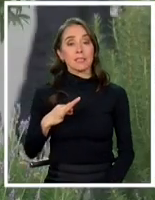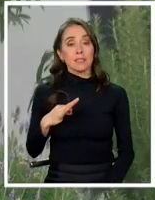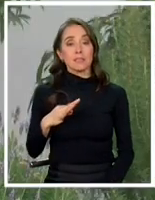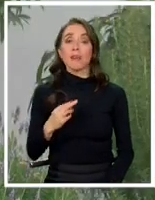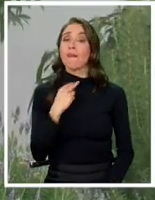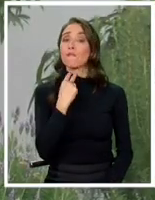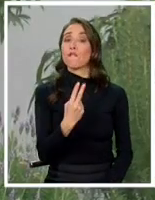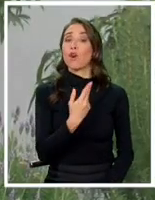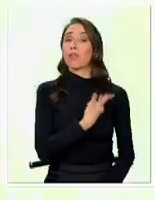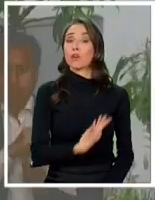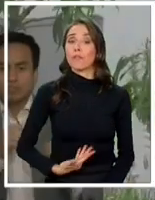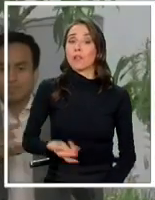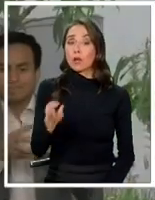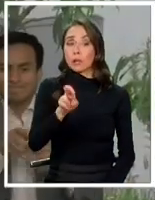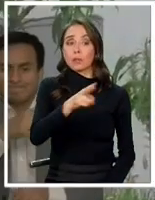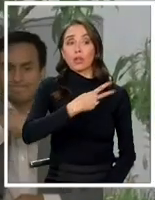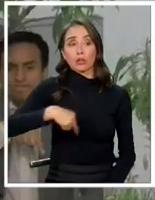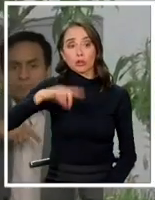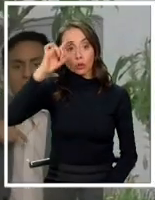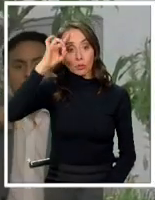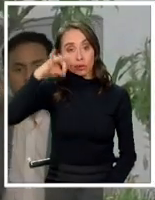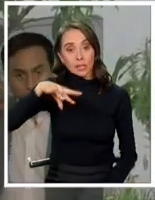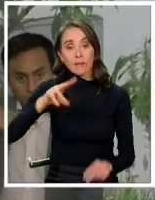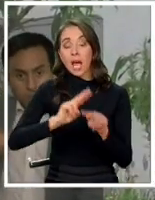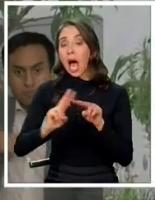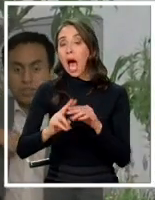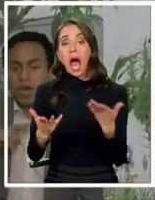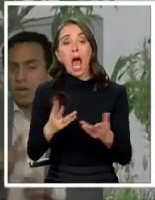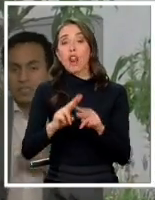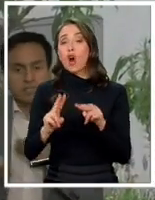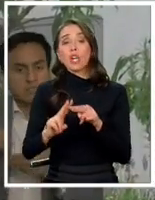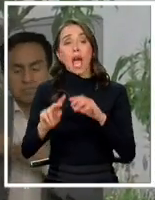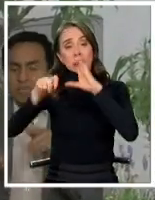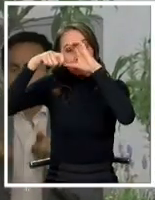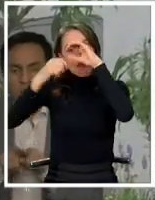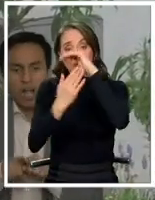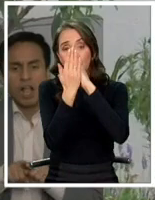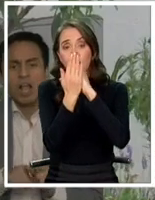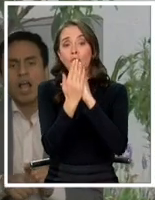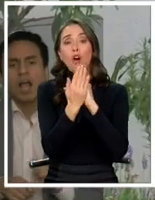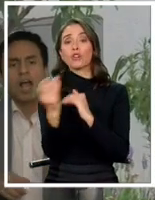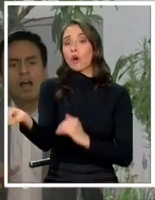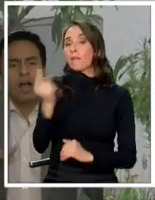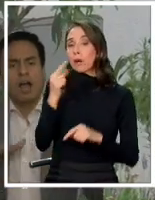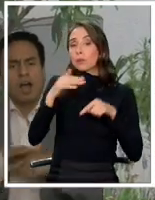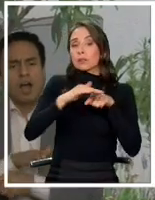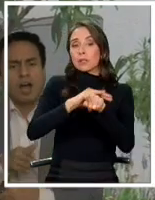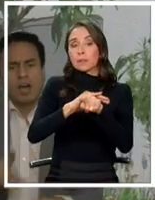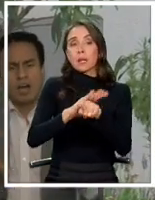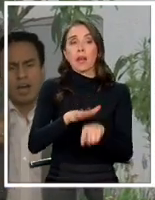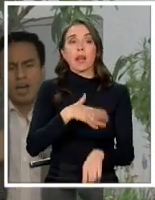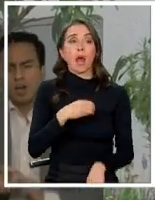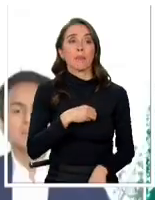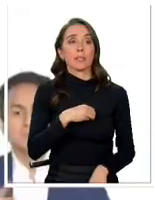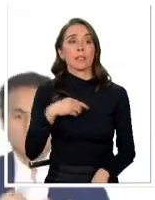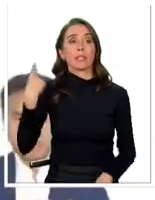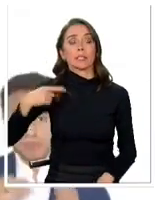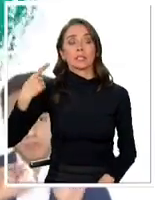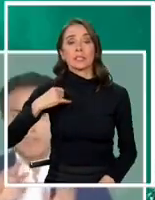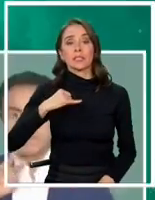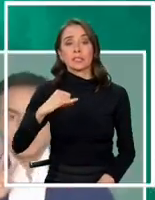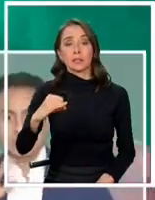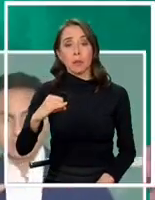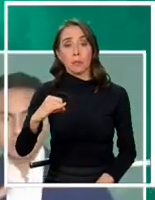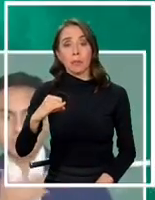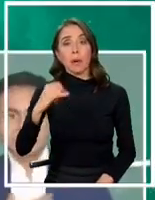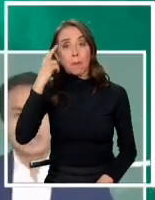gobierno que lo reiteró. Nosotros sabíamos que hiciéramos lo que hiciéramos, iban a haber acusaciones de intervencionismo. Esto pasa lamentablemente siempre,